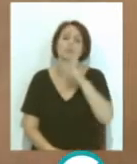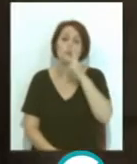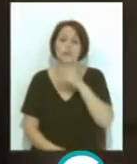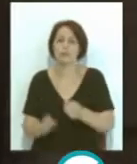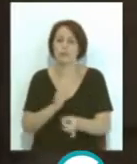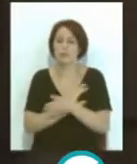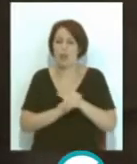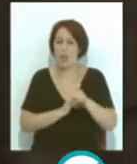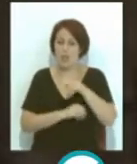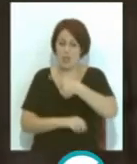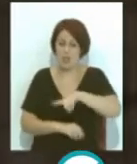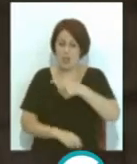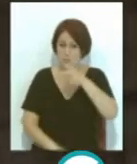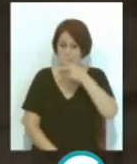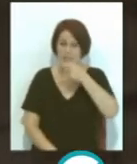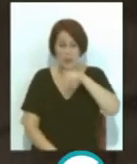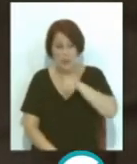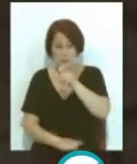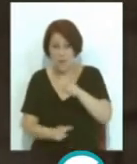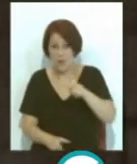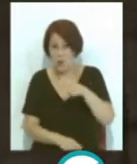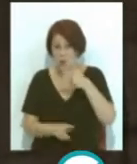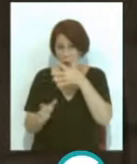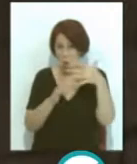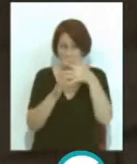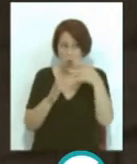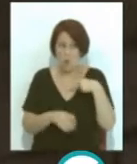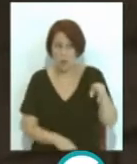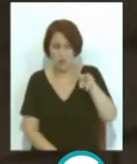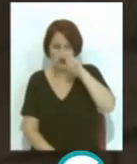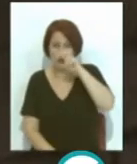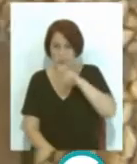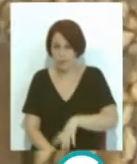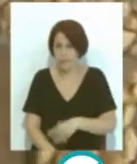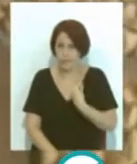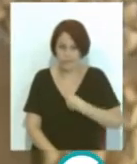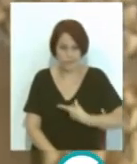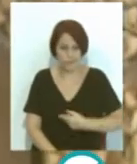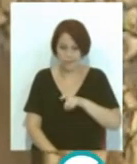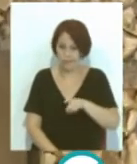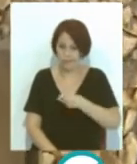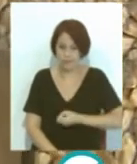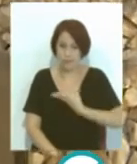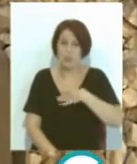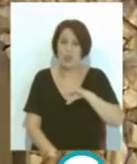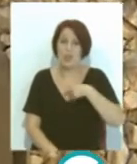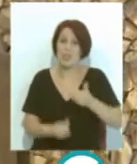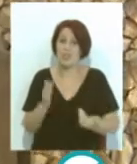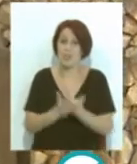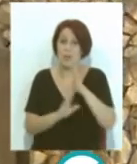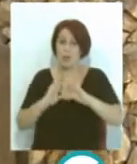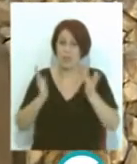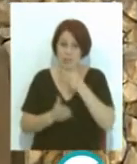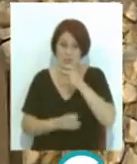cáncer en aquellos que fuman y también en los que respiran el humo de otros. En el marco del Día Mundial sin Tabaco, la Asociación